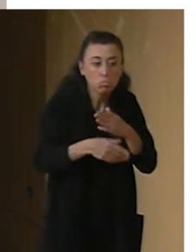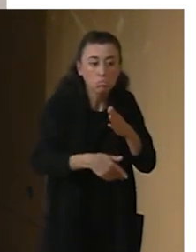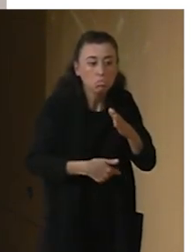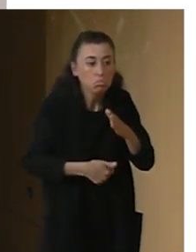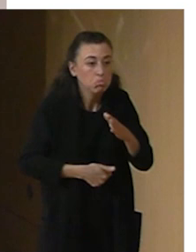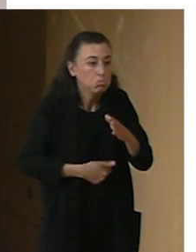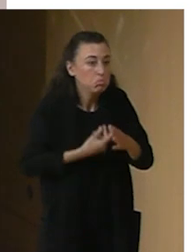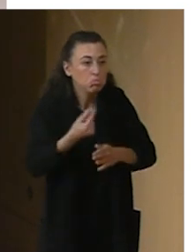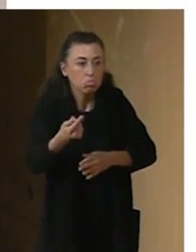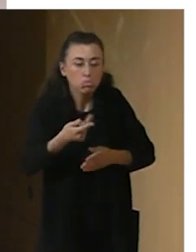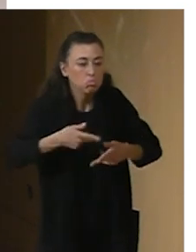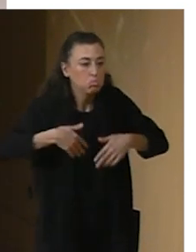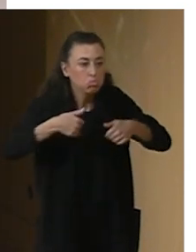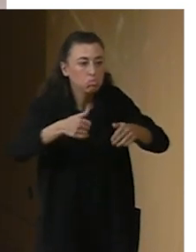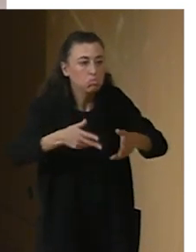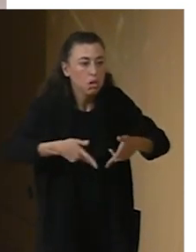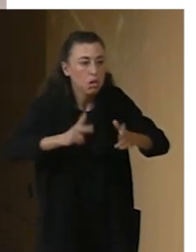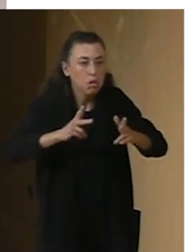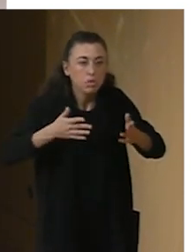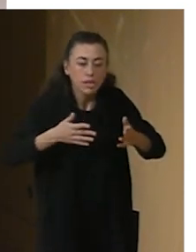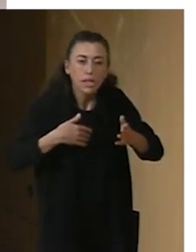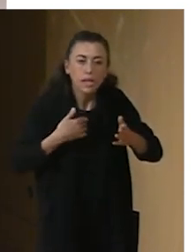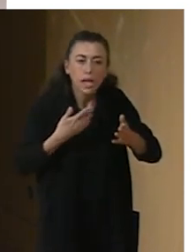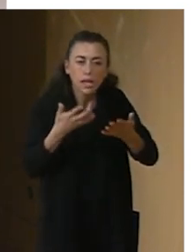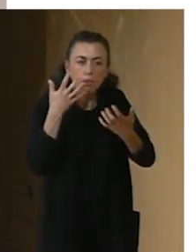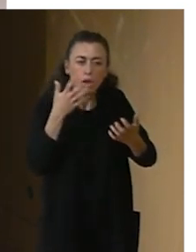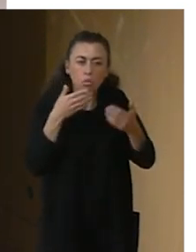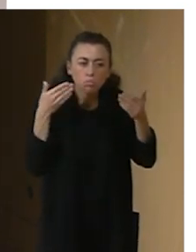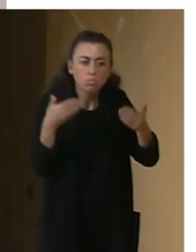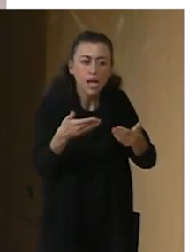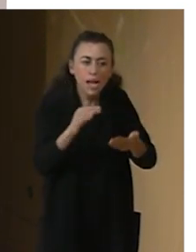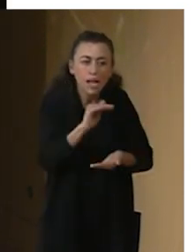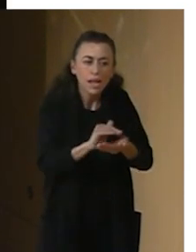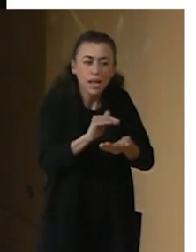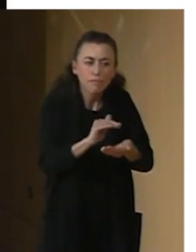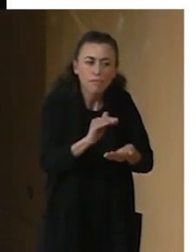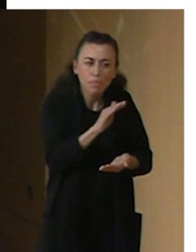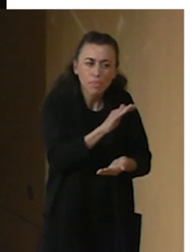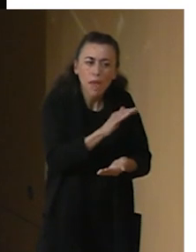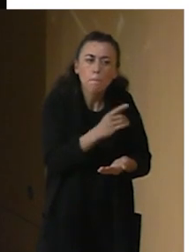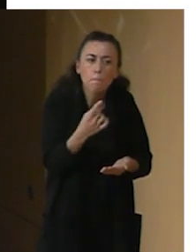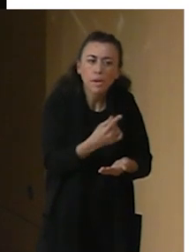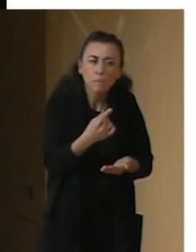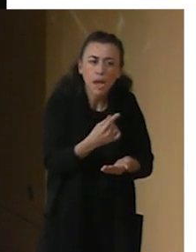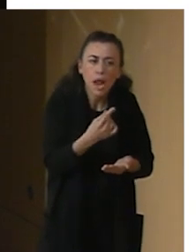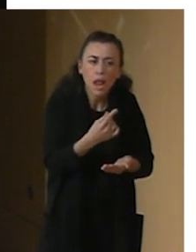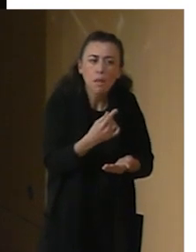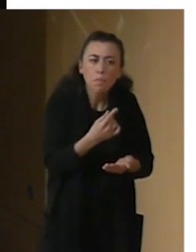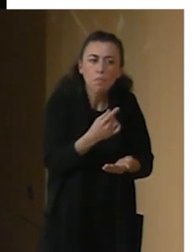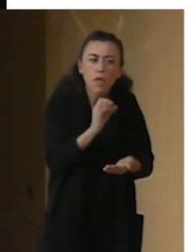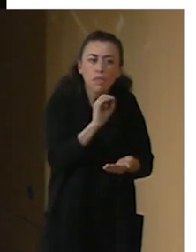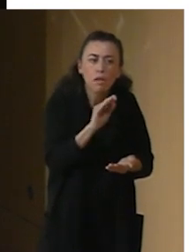un espectáculo que está dirigido a primera infancia y a personas, niños, niñas y jóvenes con